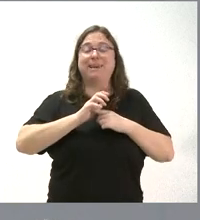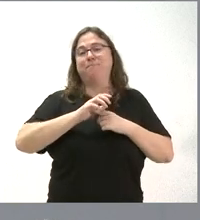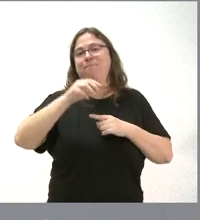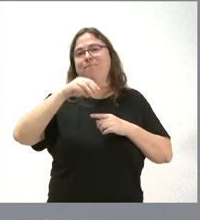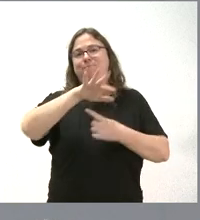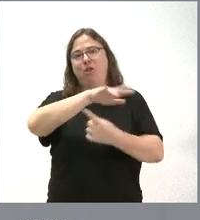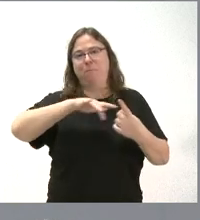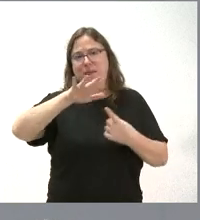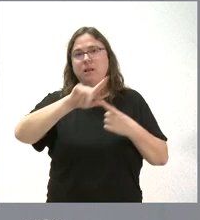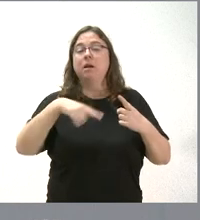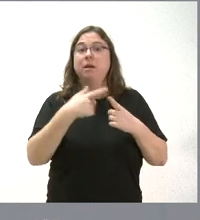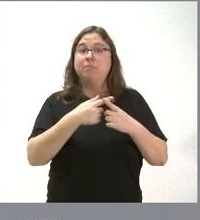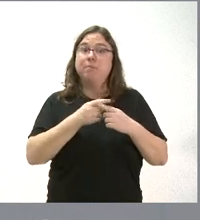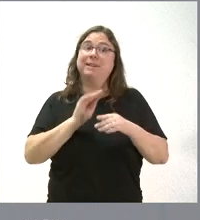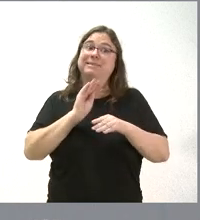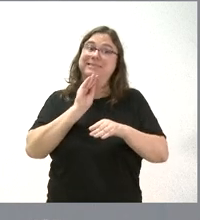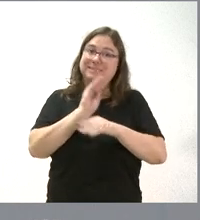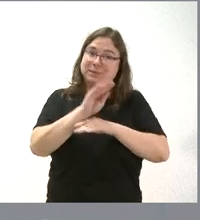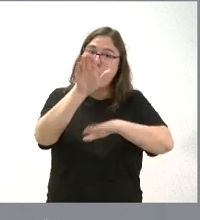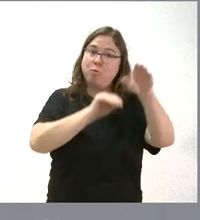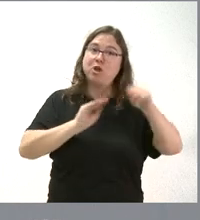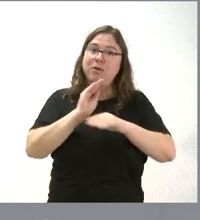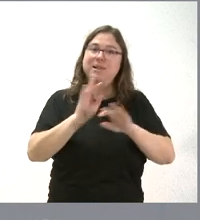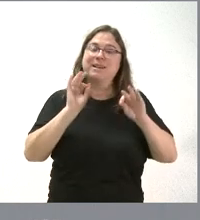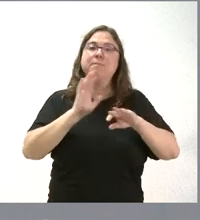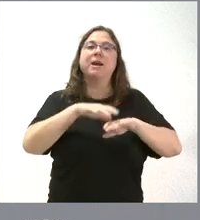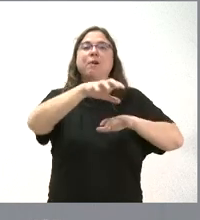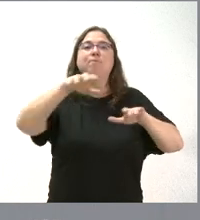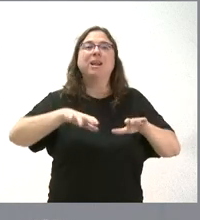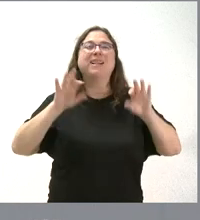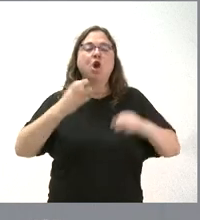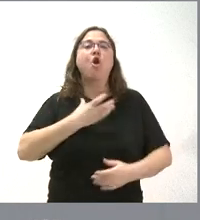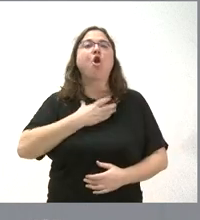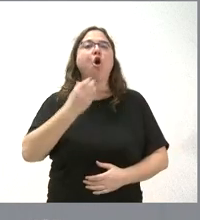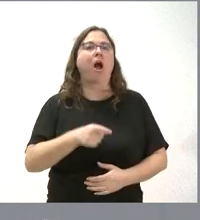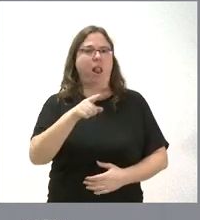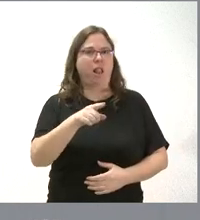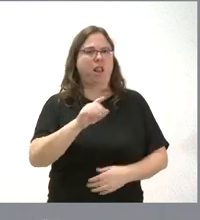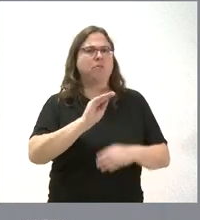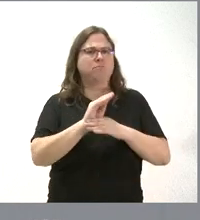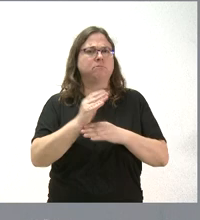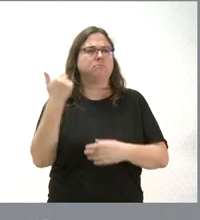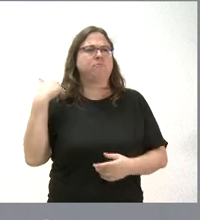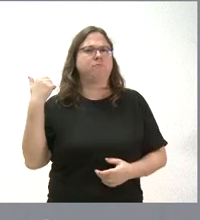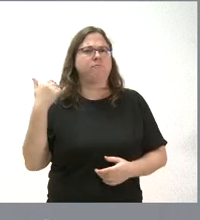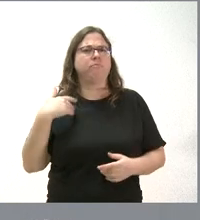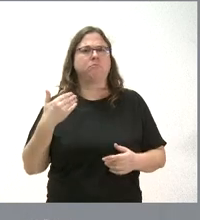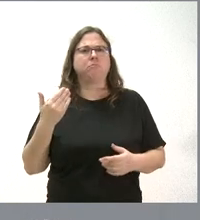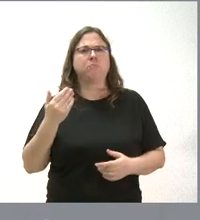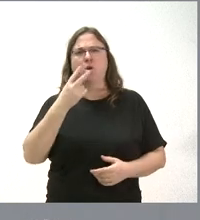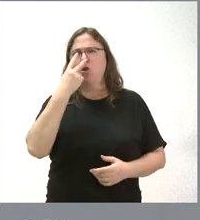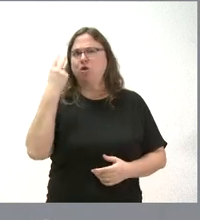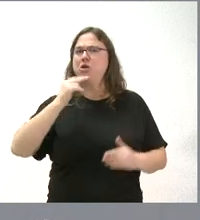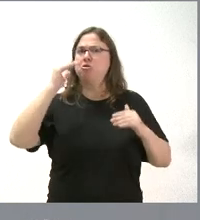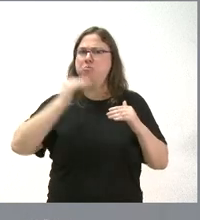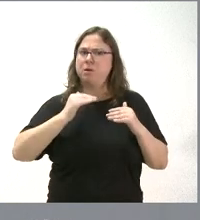convocatoria de ayudas y aprovecho que usted hace su pregunta específica para los polígonos de ámbito local que pusimos en marcha hace menos de dos años y